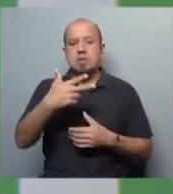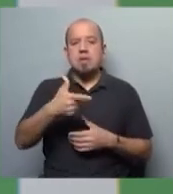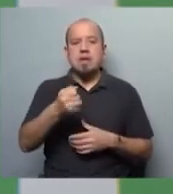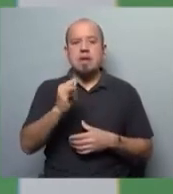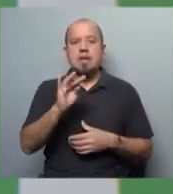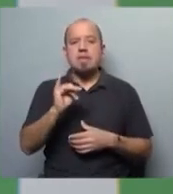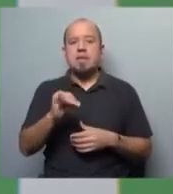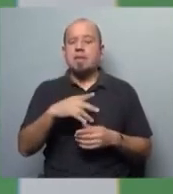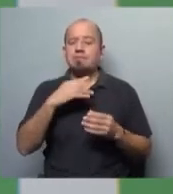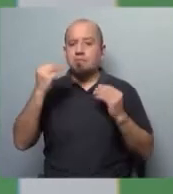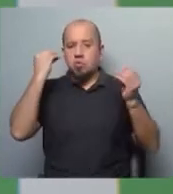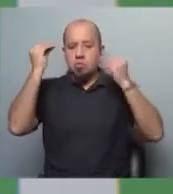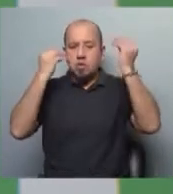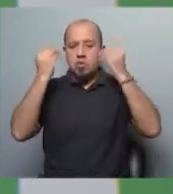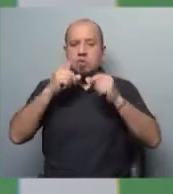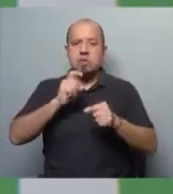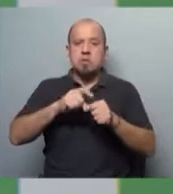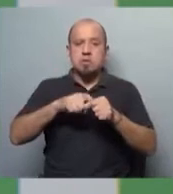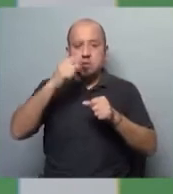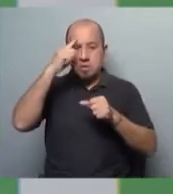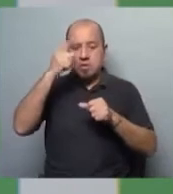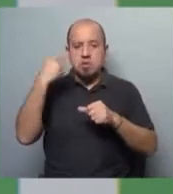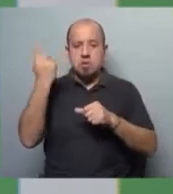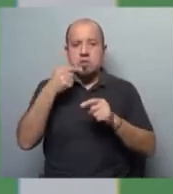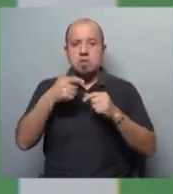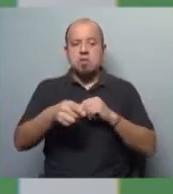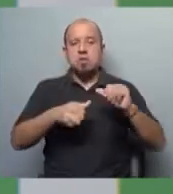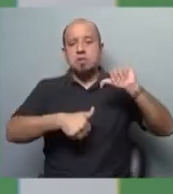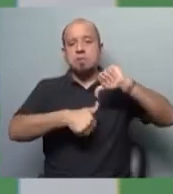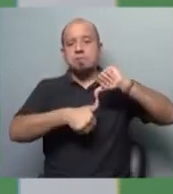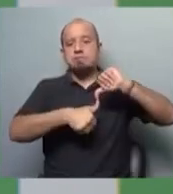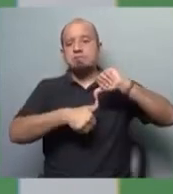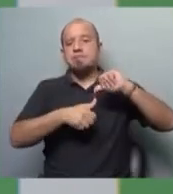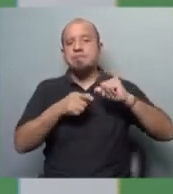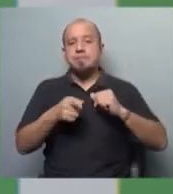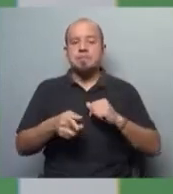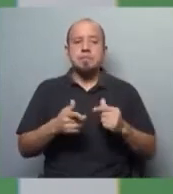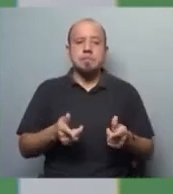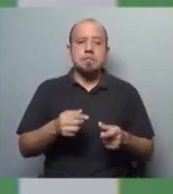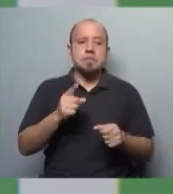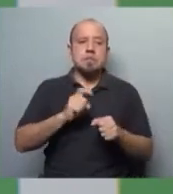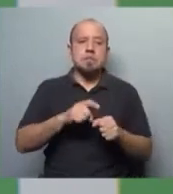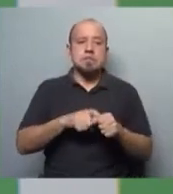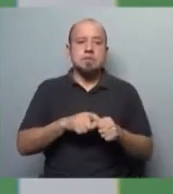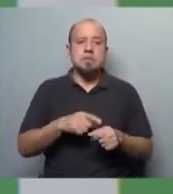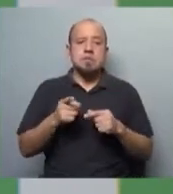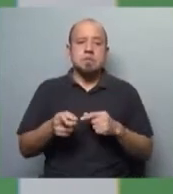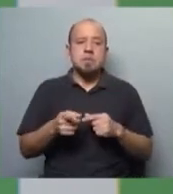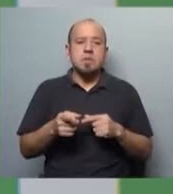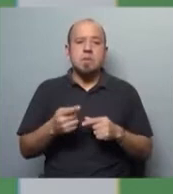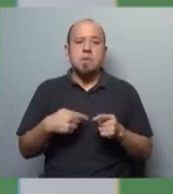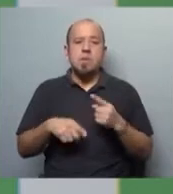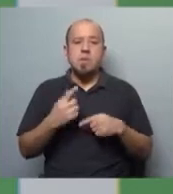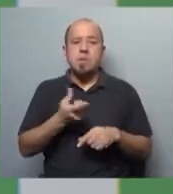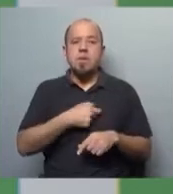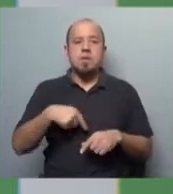preocupación del sindicalismo internacional. Y en la región, y no por más solamente el mundo sindical, sino en realidad de la atención de